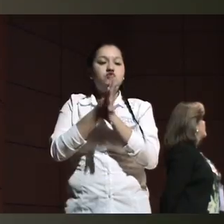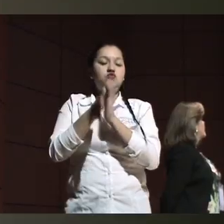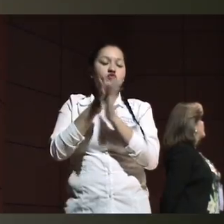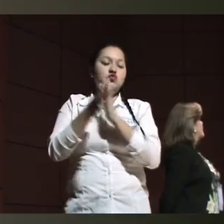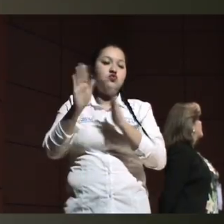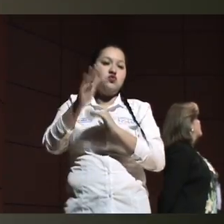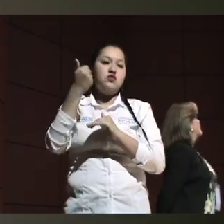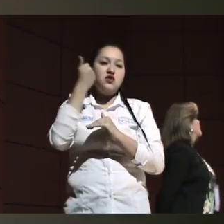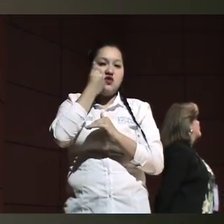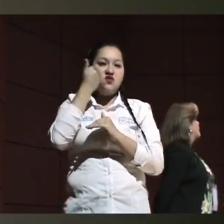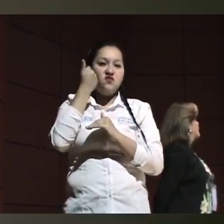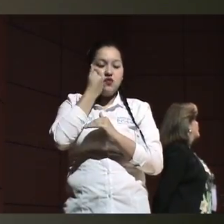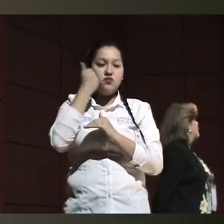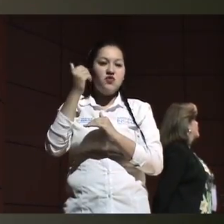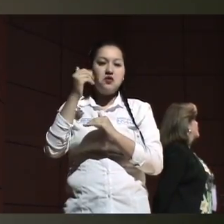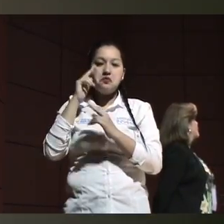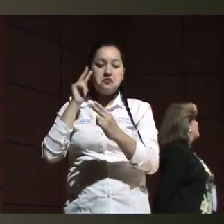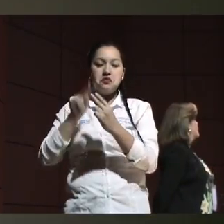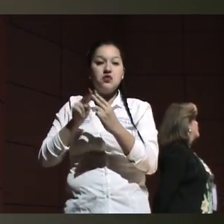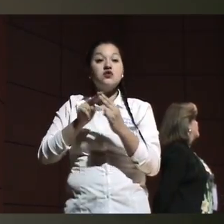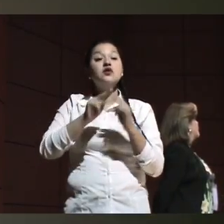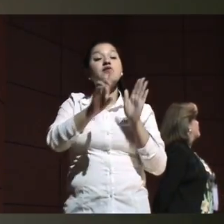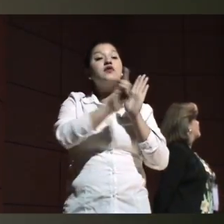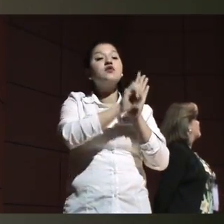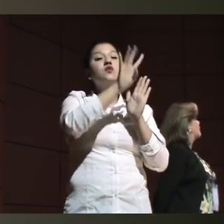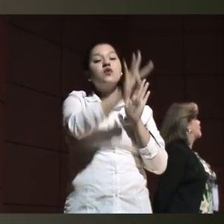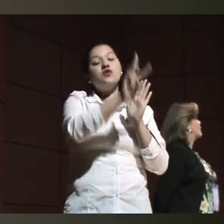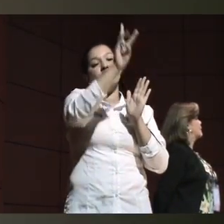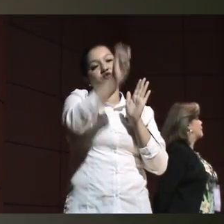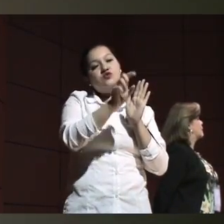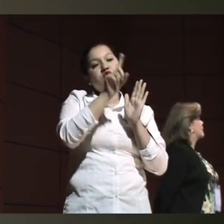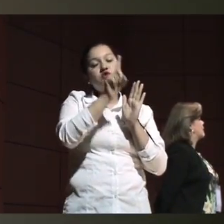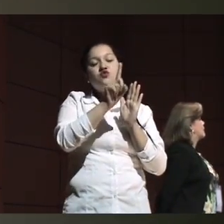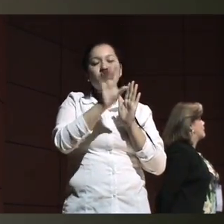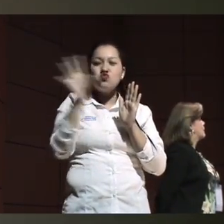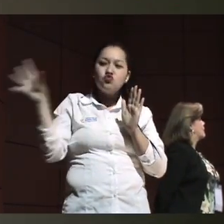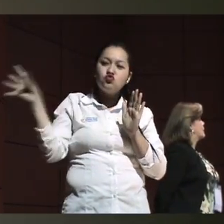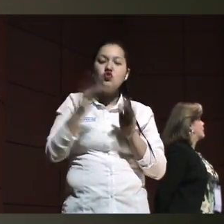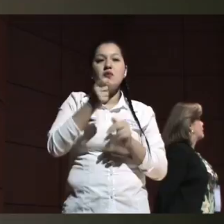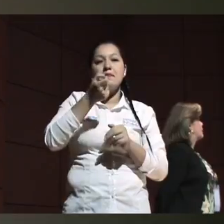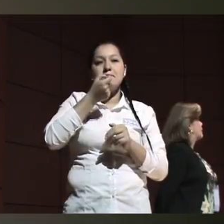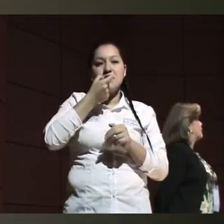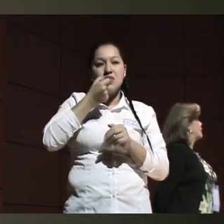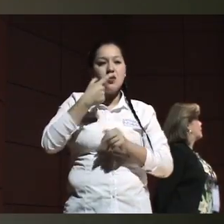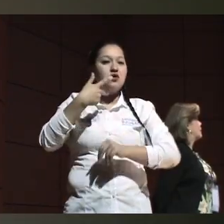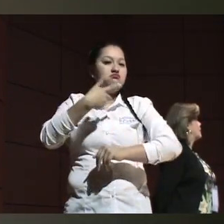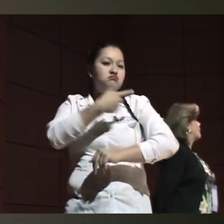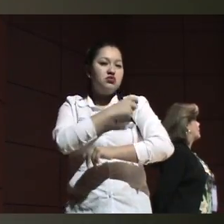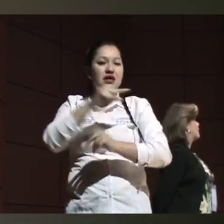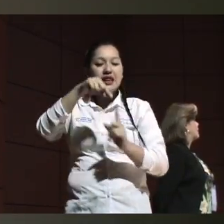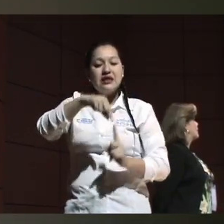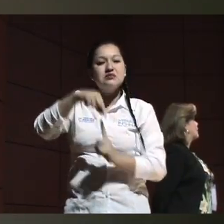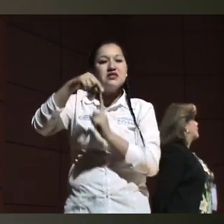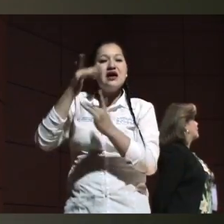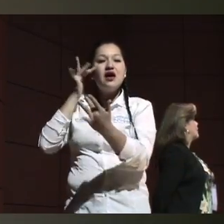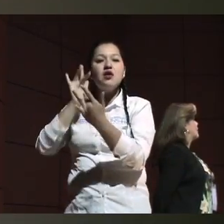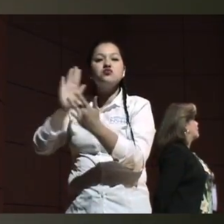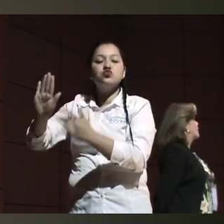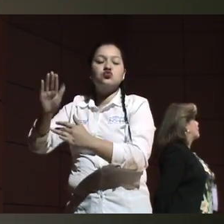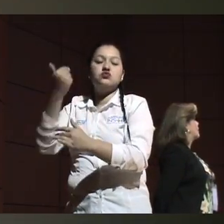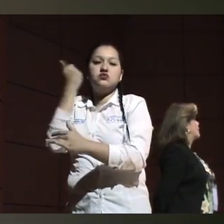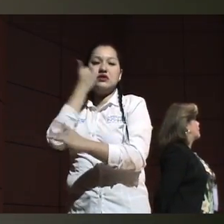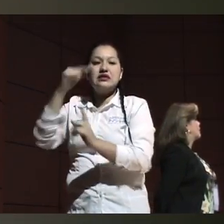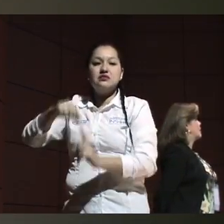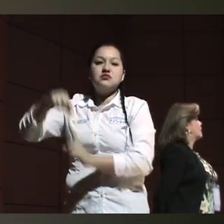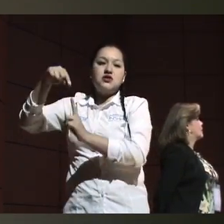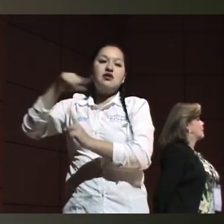y el decreto 481, donde está todo lo que es oferta de medicamentos especiales para enfermedades especiales. Están todas